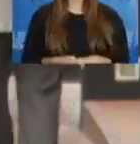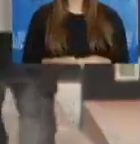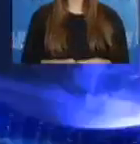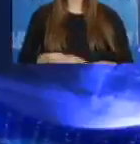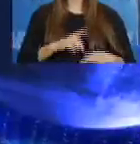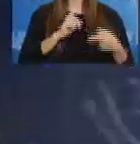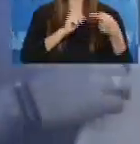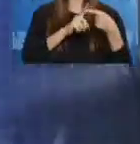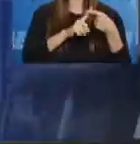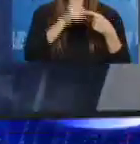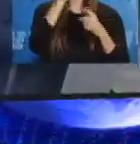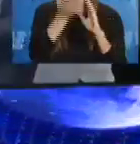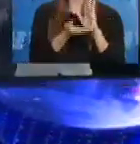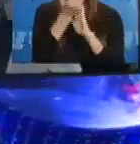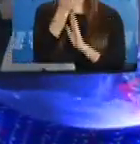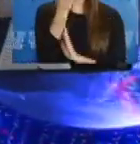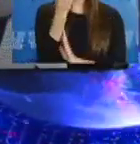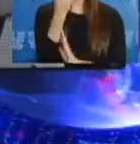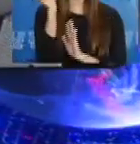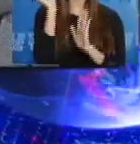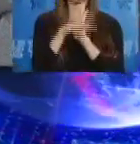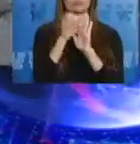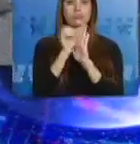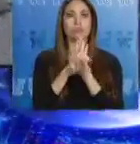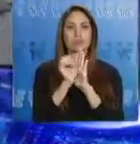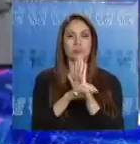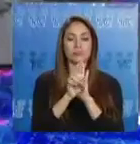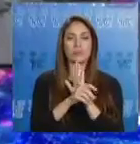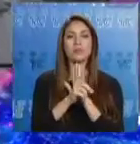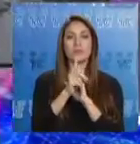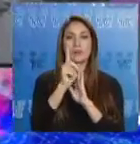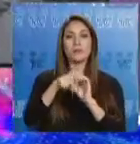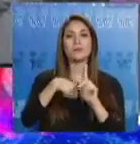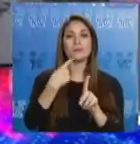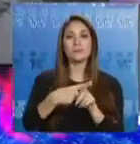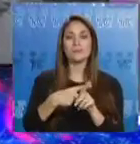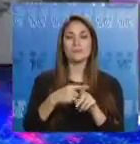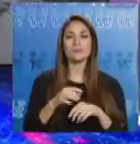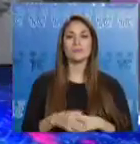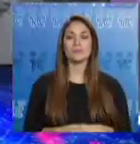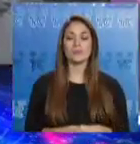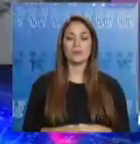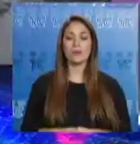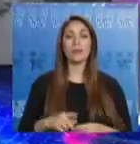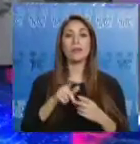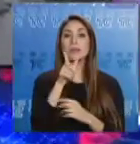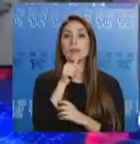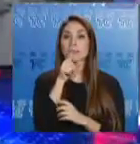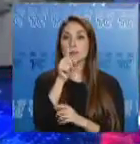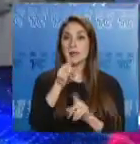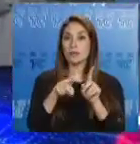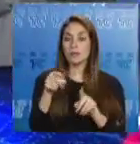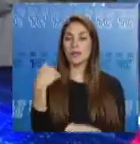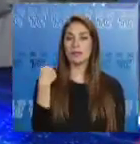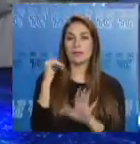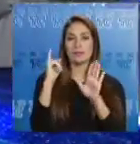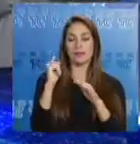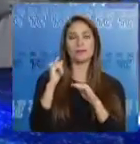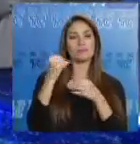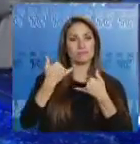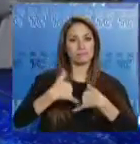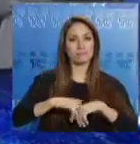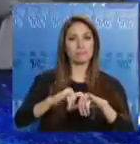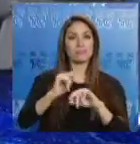constan Acreditar 24 aportaciones acumuladas y no simultáneas en relación de dependencia, de las cuales al menos seis deberán ser continuas